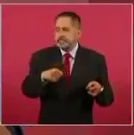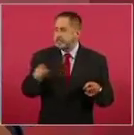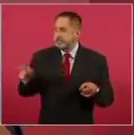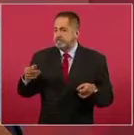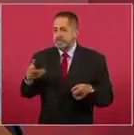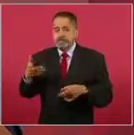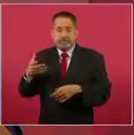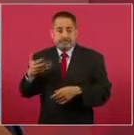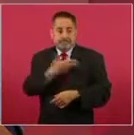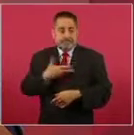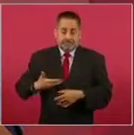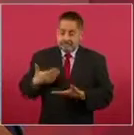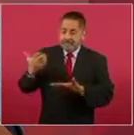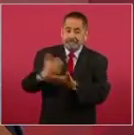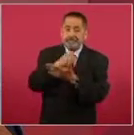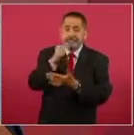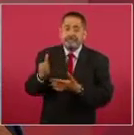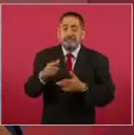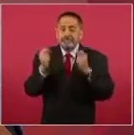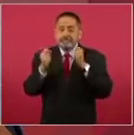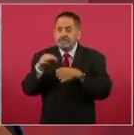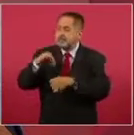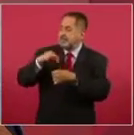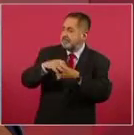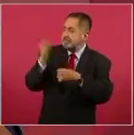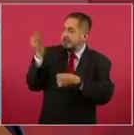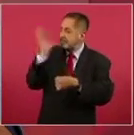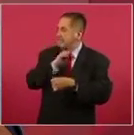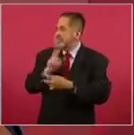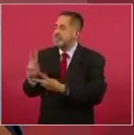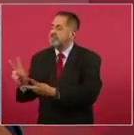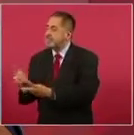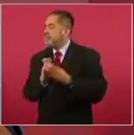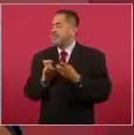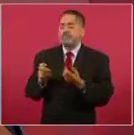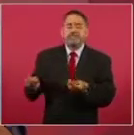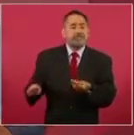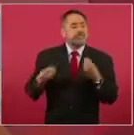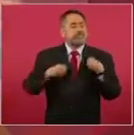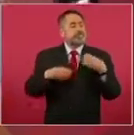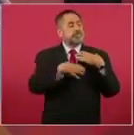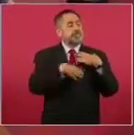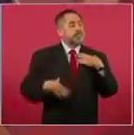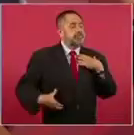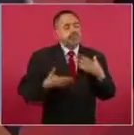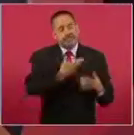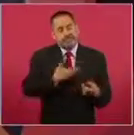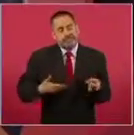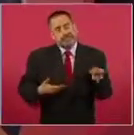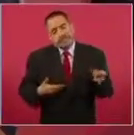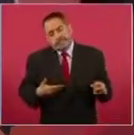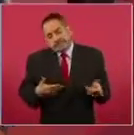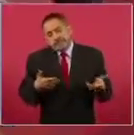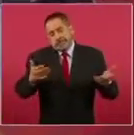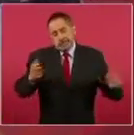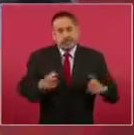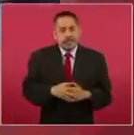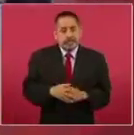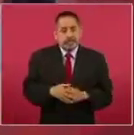y antes históricamente